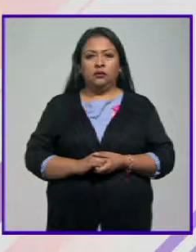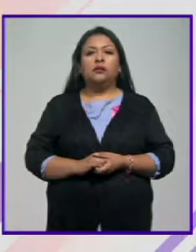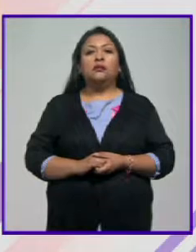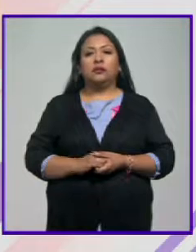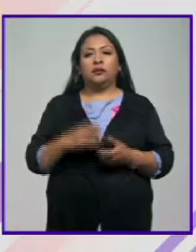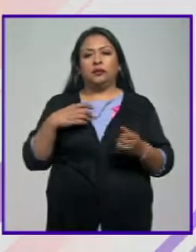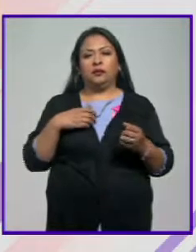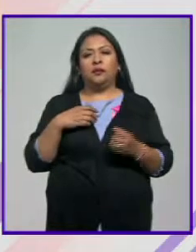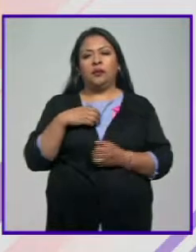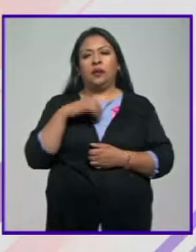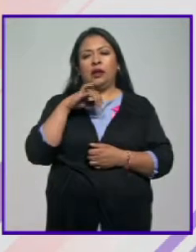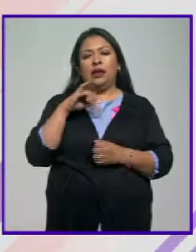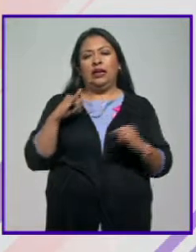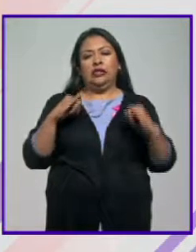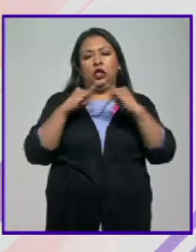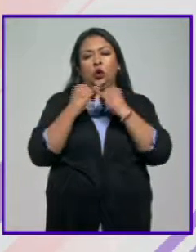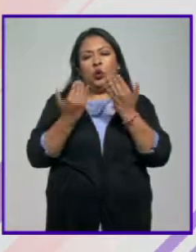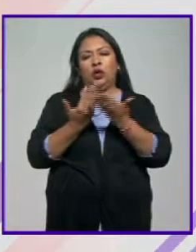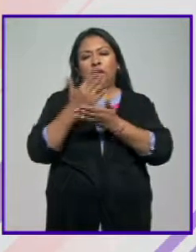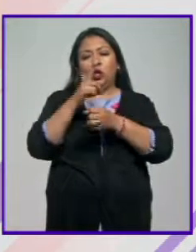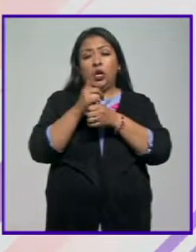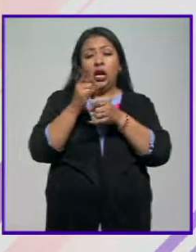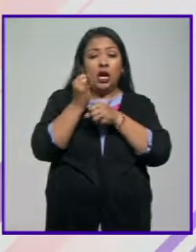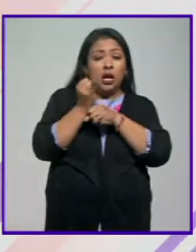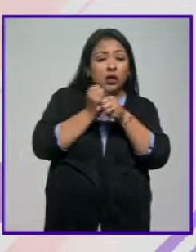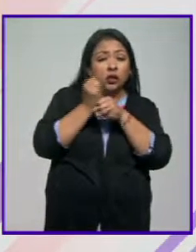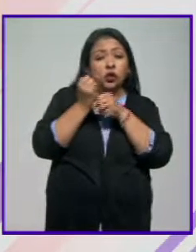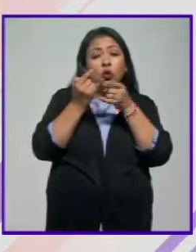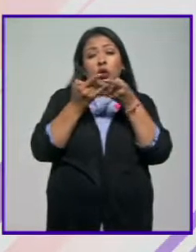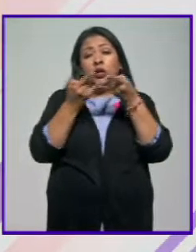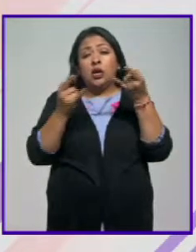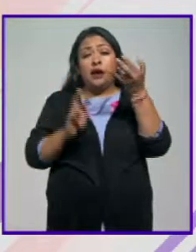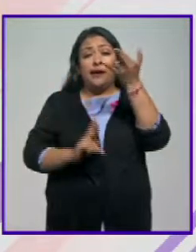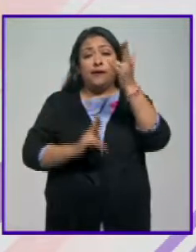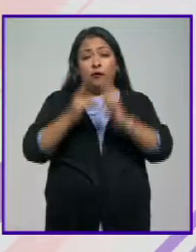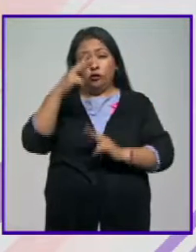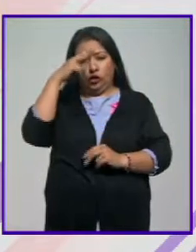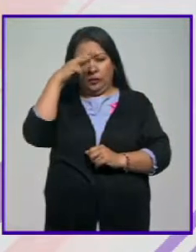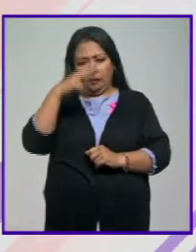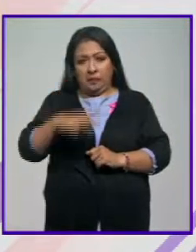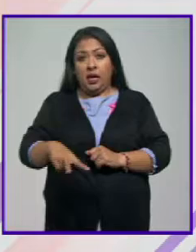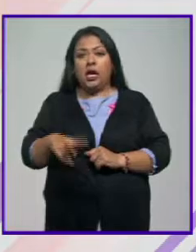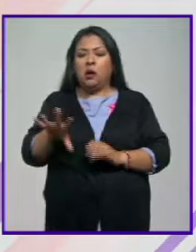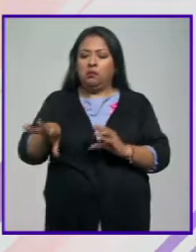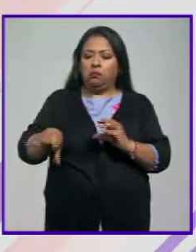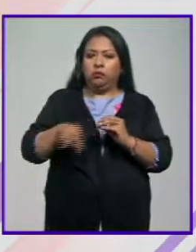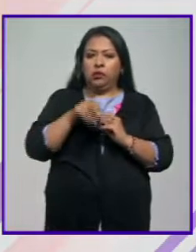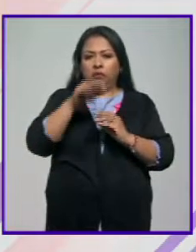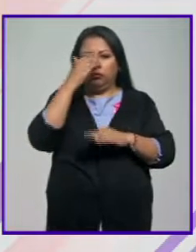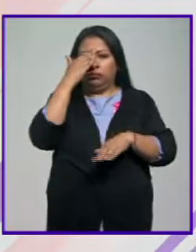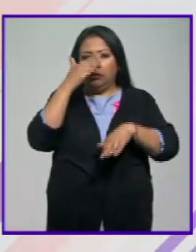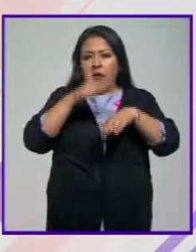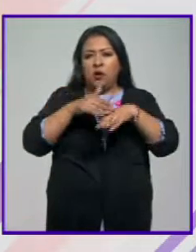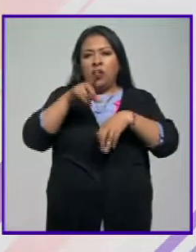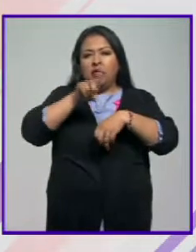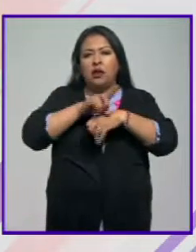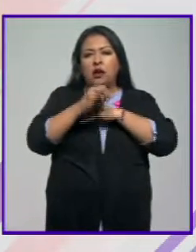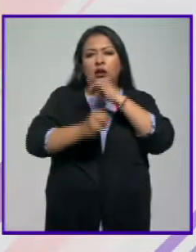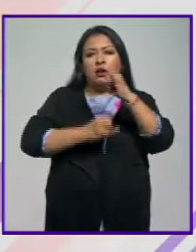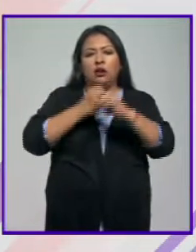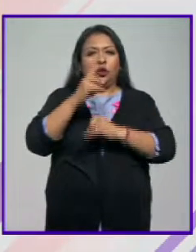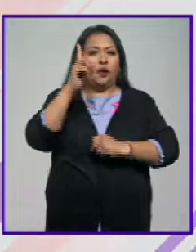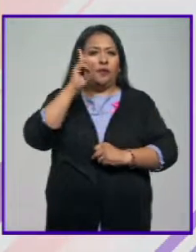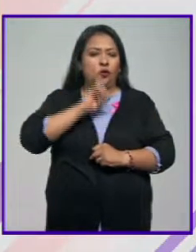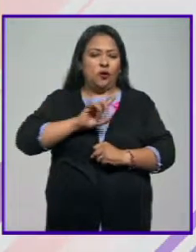El Instituto Nacional de Estudios Históricos de las Revoluciones de México se suma a la conmemoración del Día Internacional